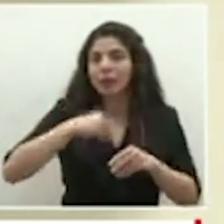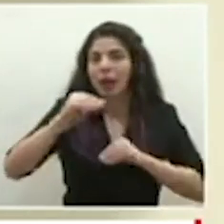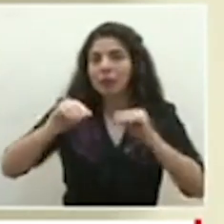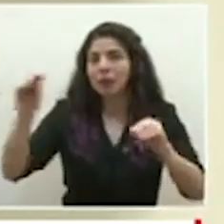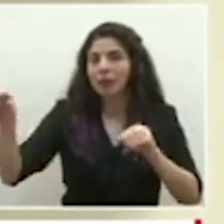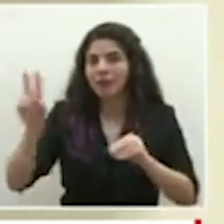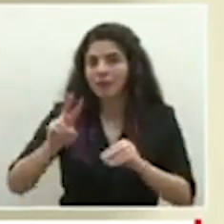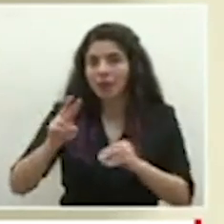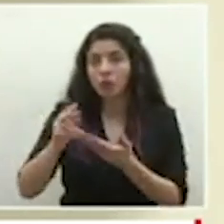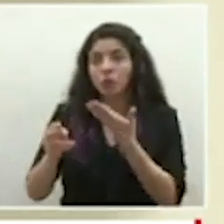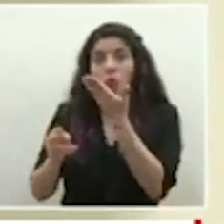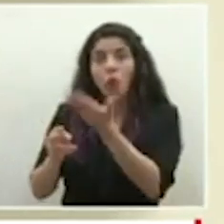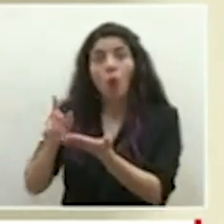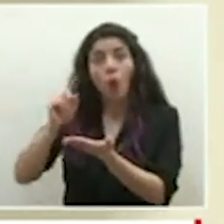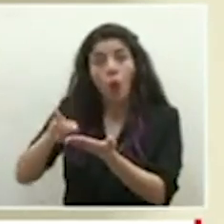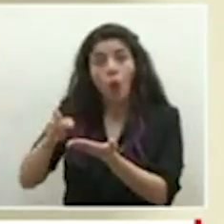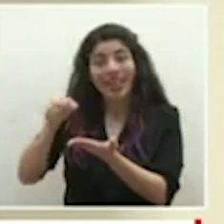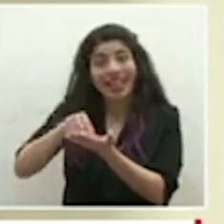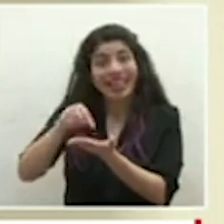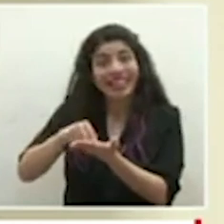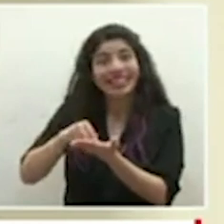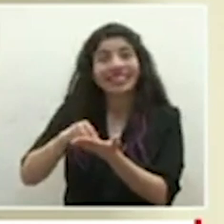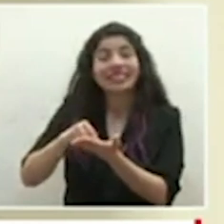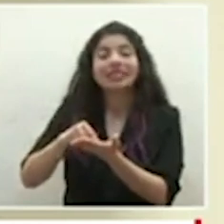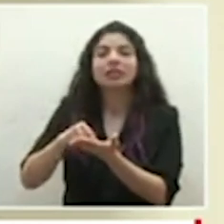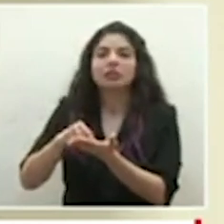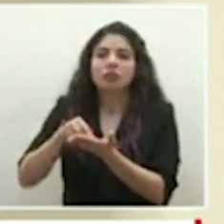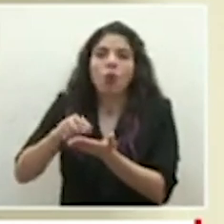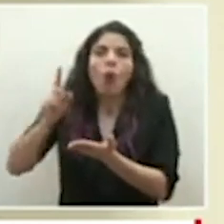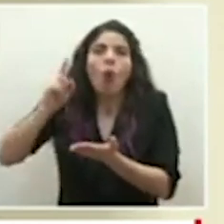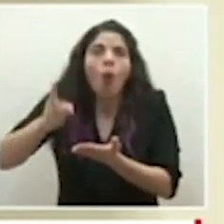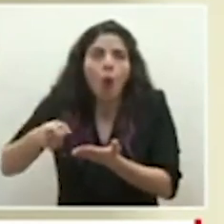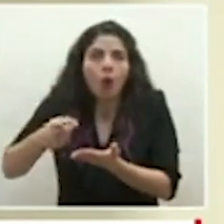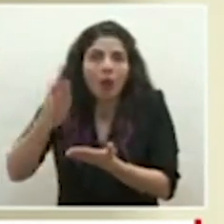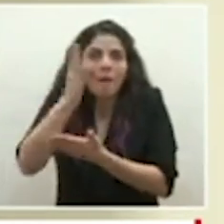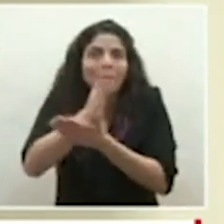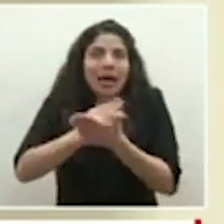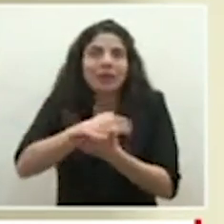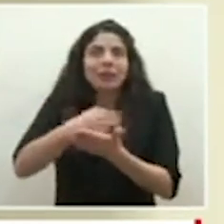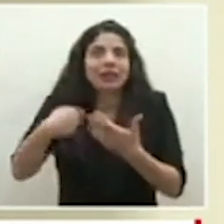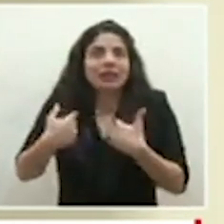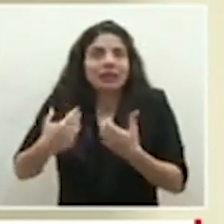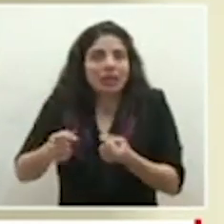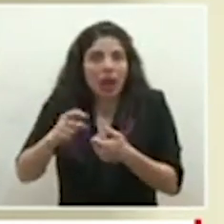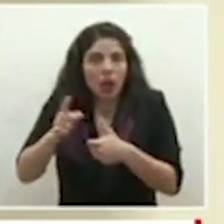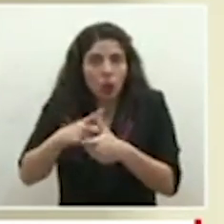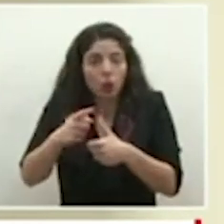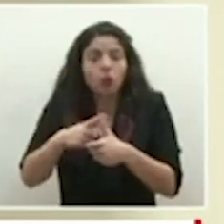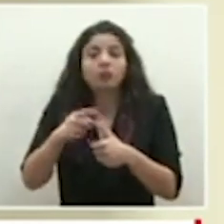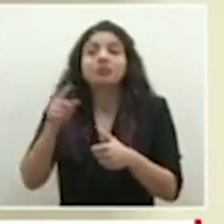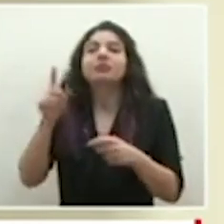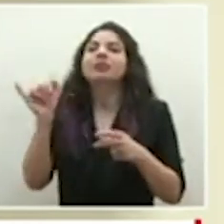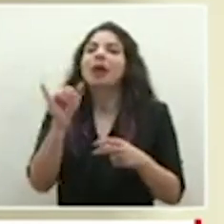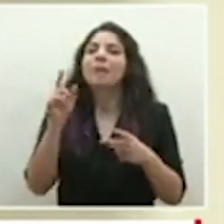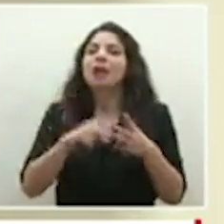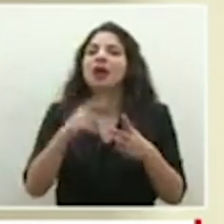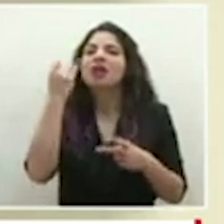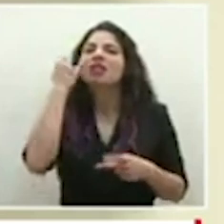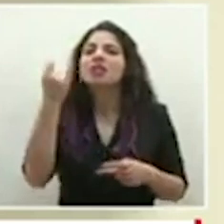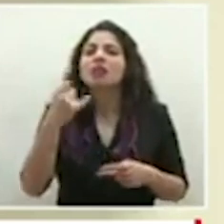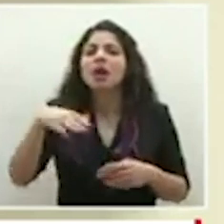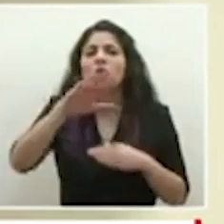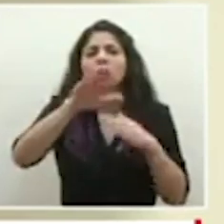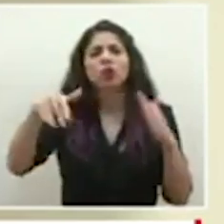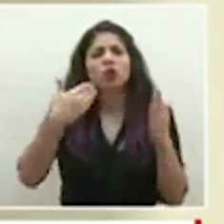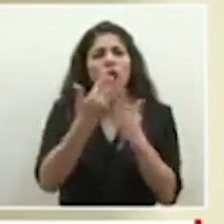el virus es un asunto también además de que es una orden del ministerio de salud aquí la idea es que seamos conscientes